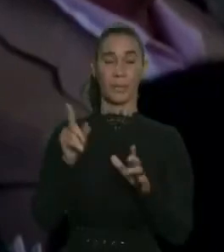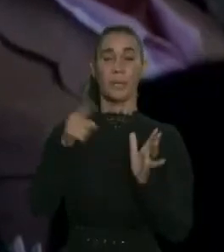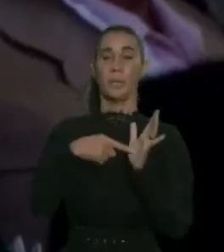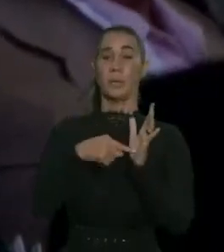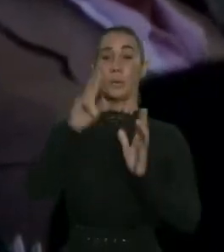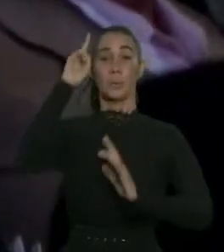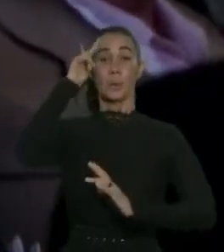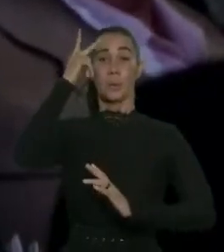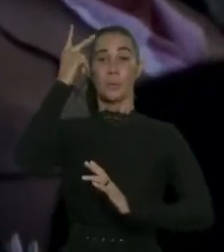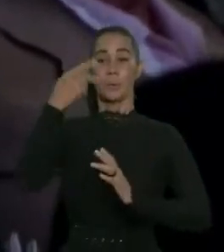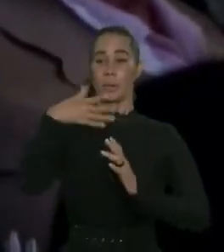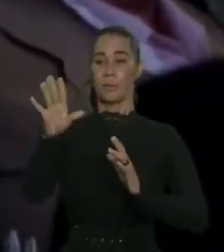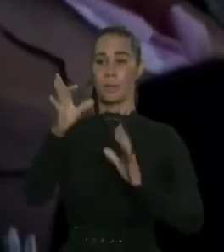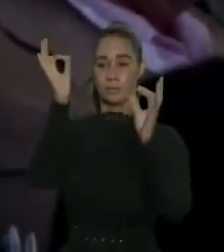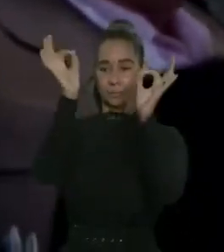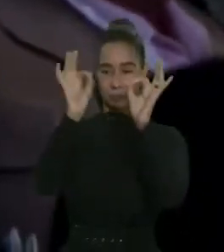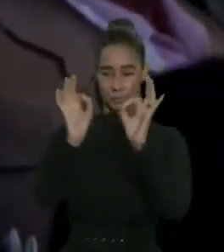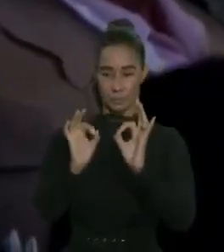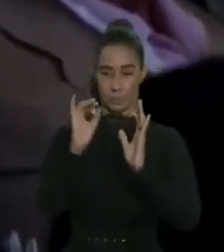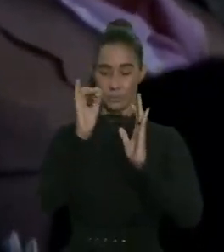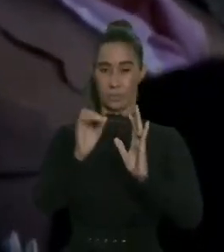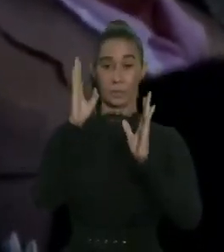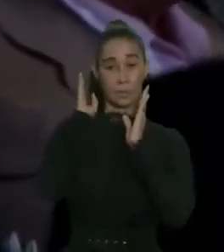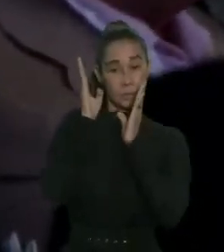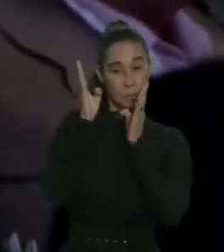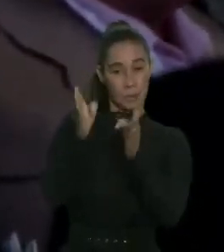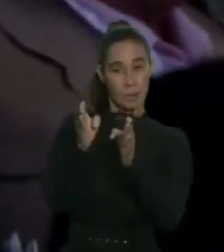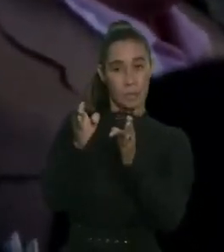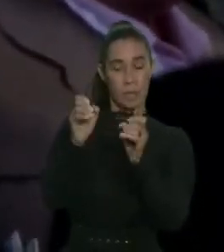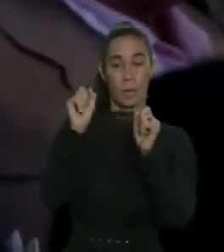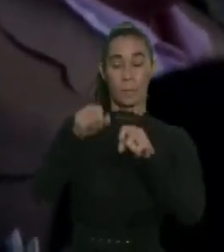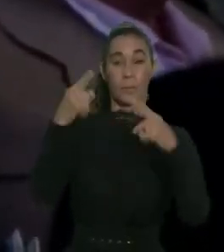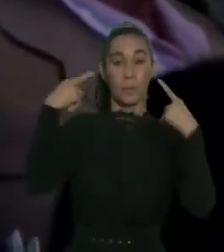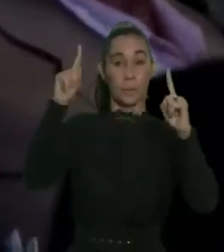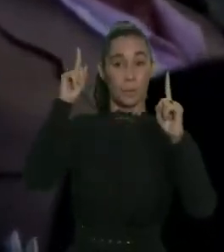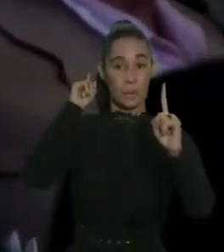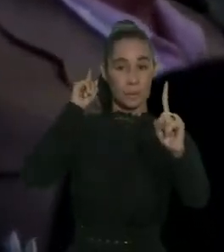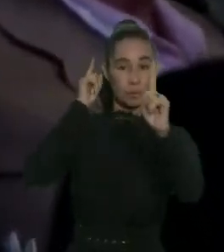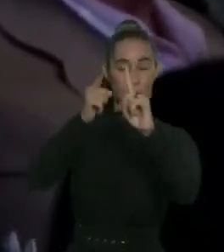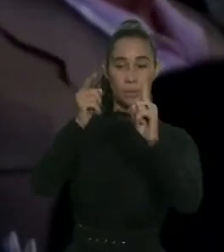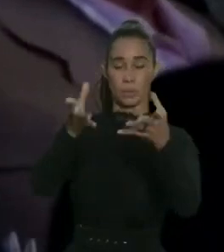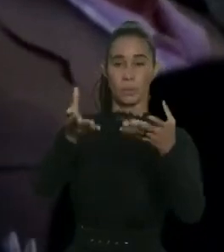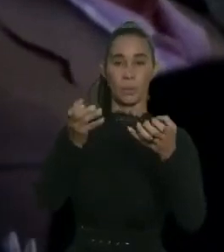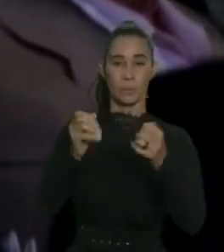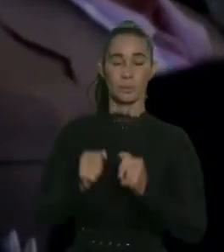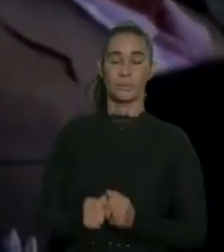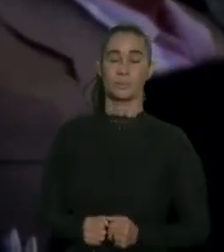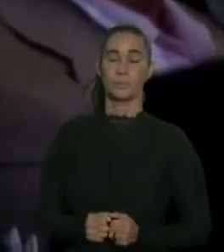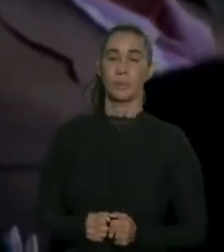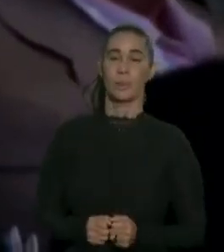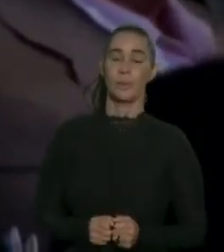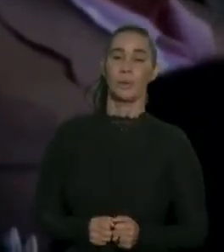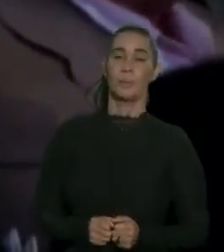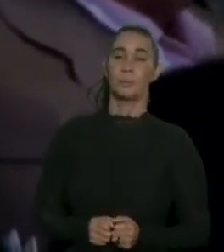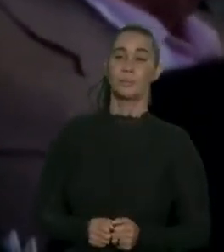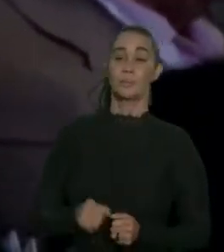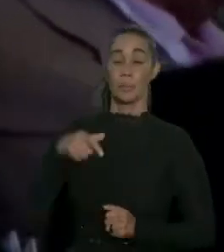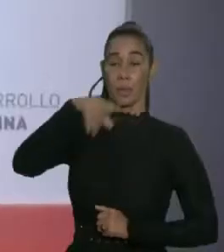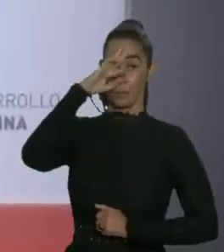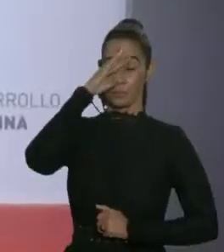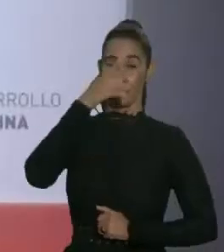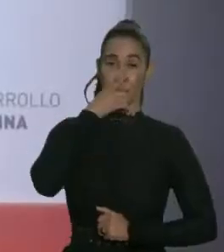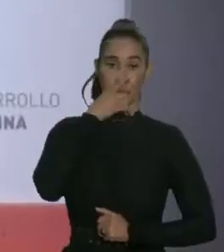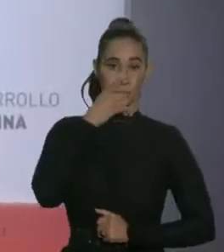a una política bien estructurada y dirigida a conseguir los objetivos que hemos alcanzado. República